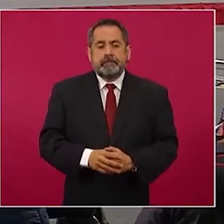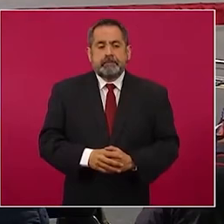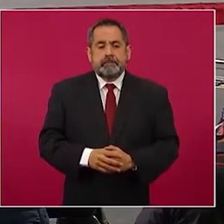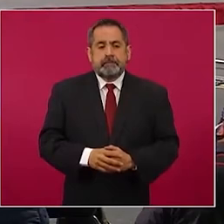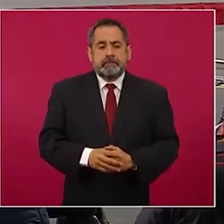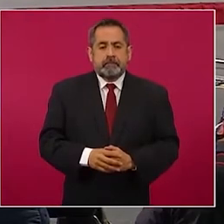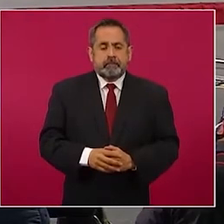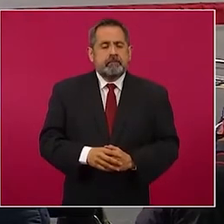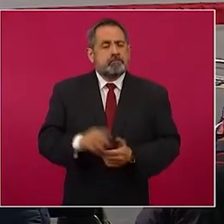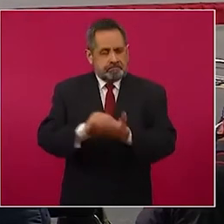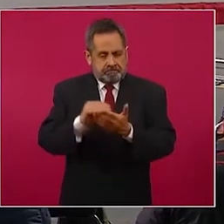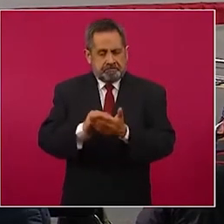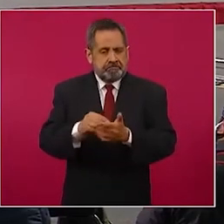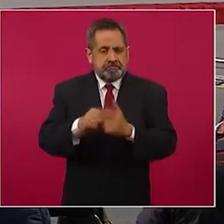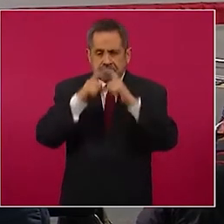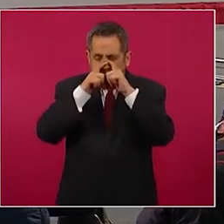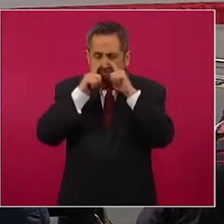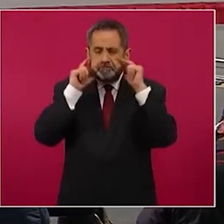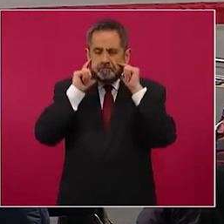sigan usando cubrebocas,